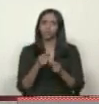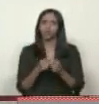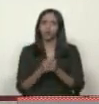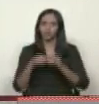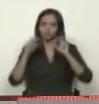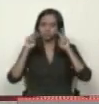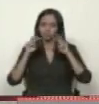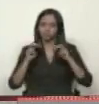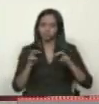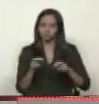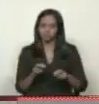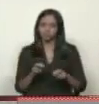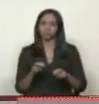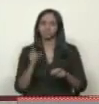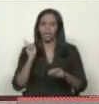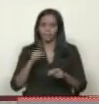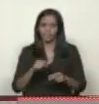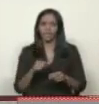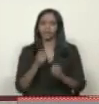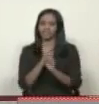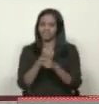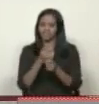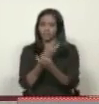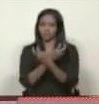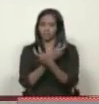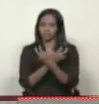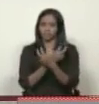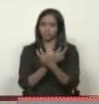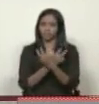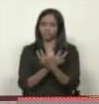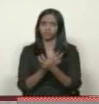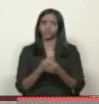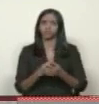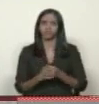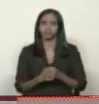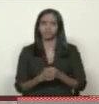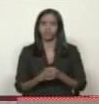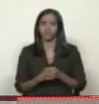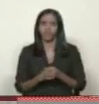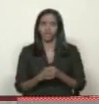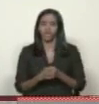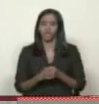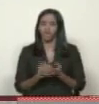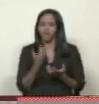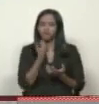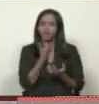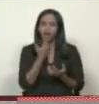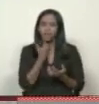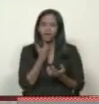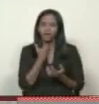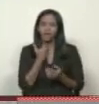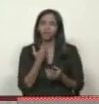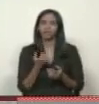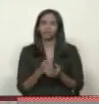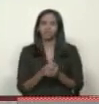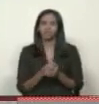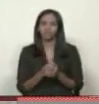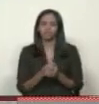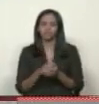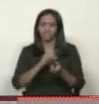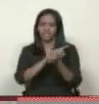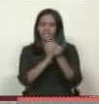síndrome mielodisplásico y anemia refractaria, el cual cambió a aplasia medular.